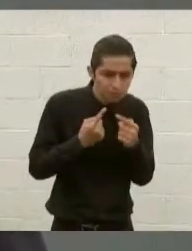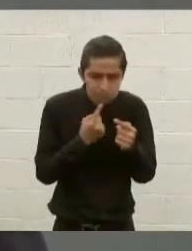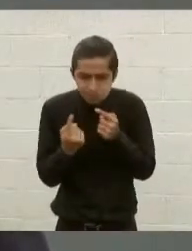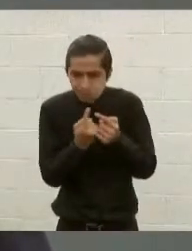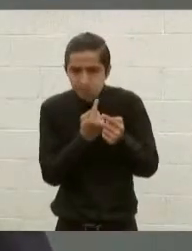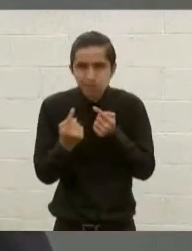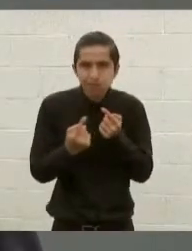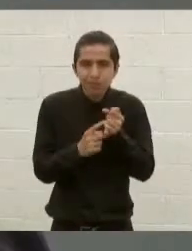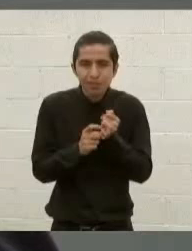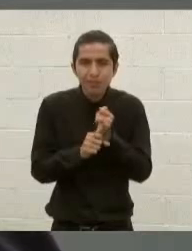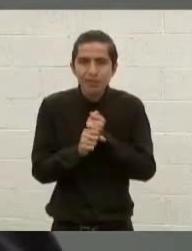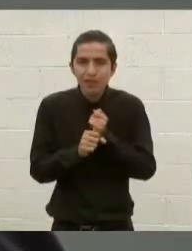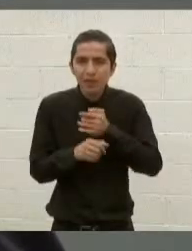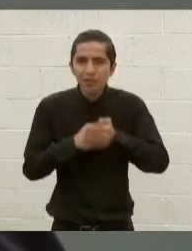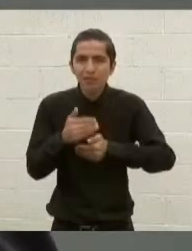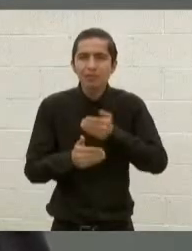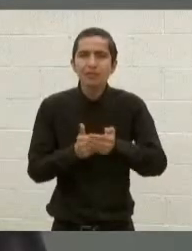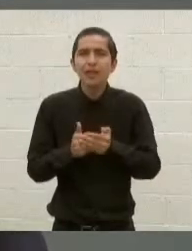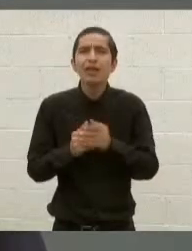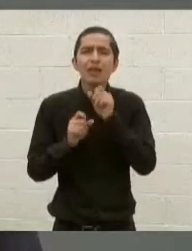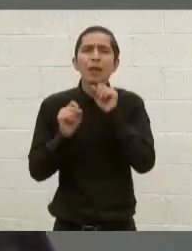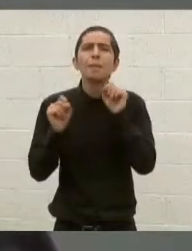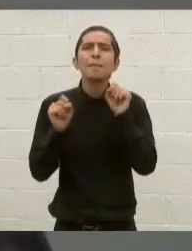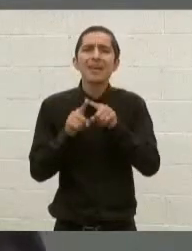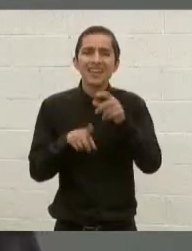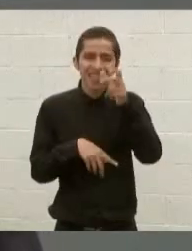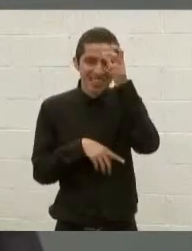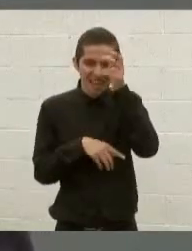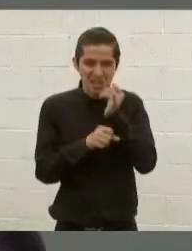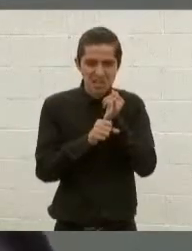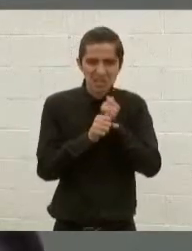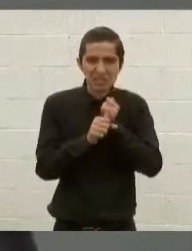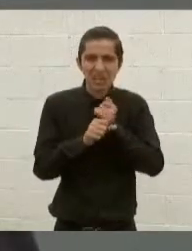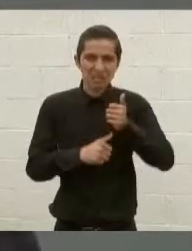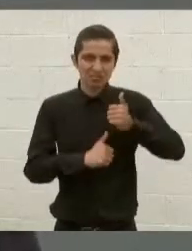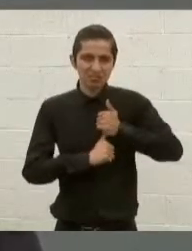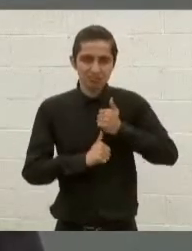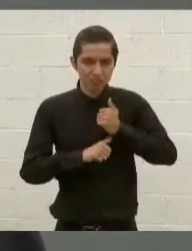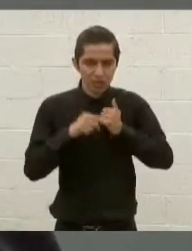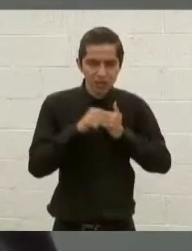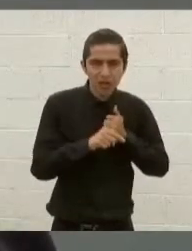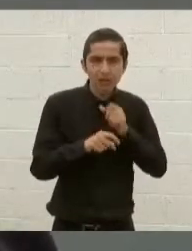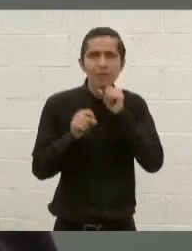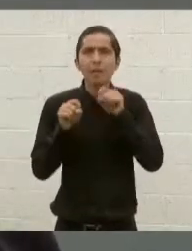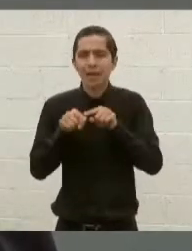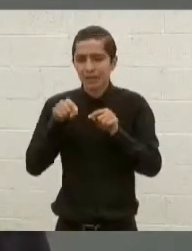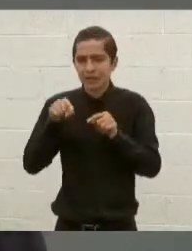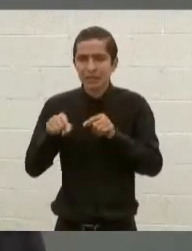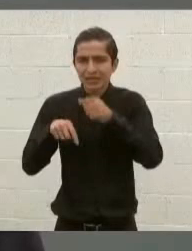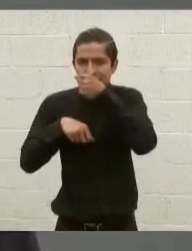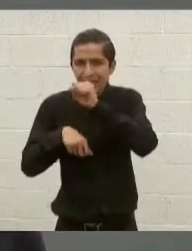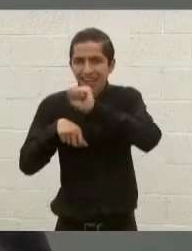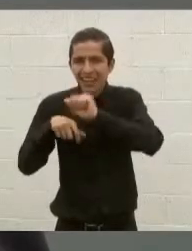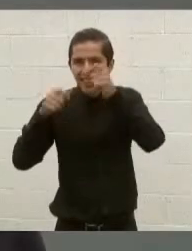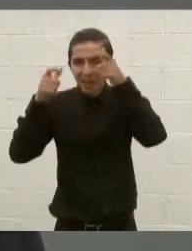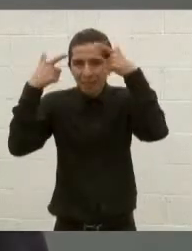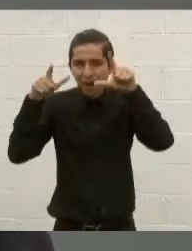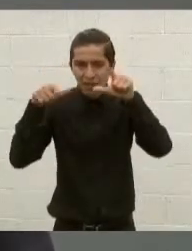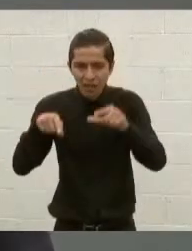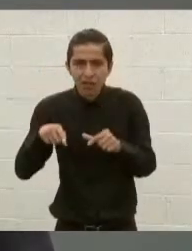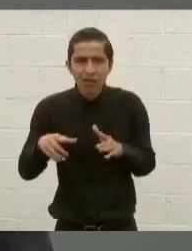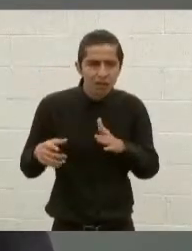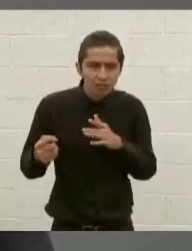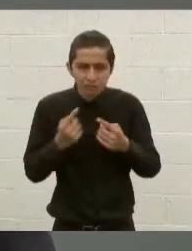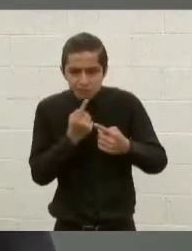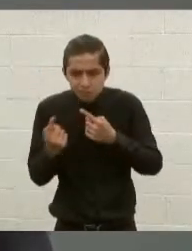del área de inteligencia tanto del Ejército como de la Secretaría de Marina. La verdad es